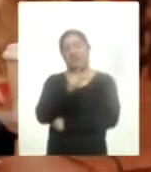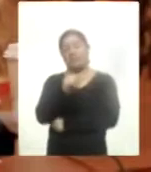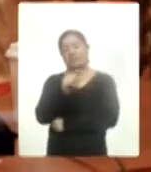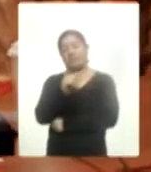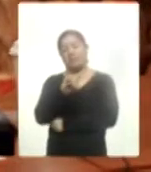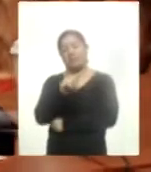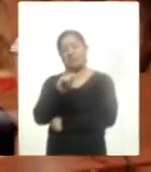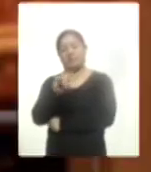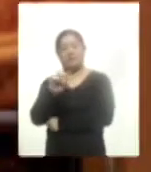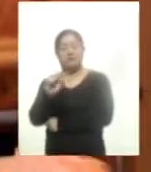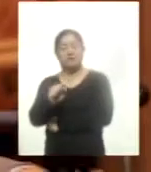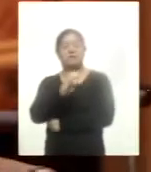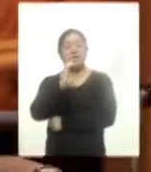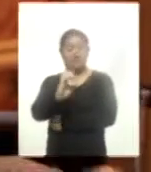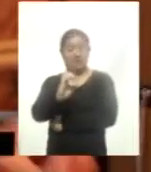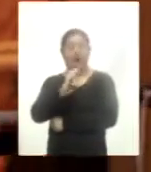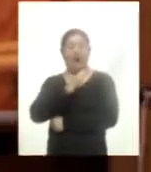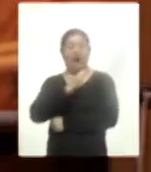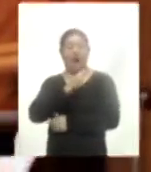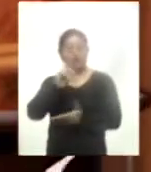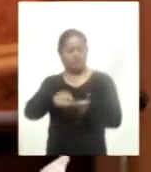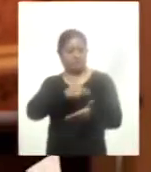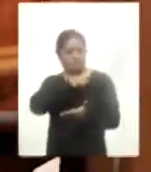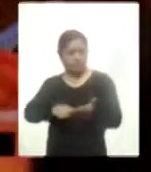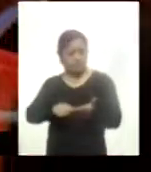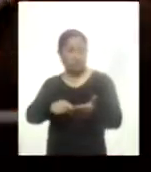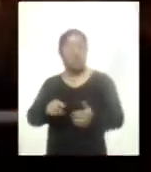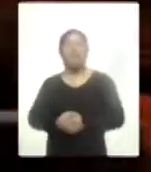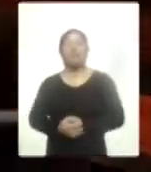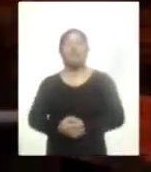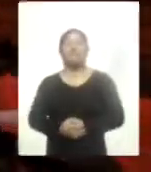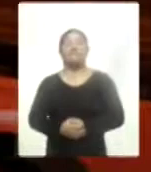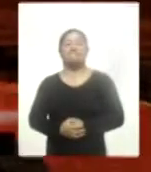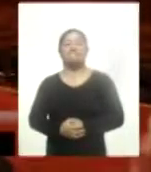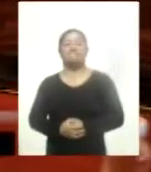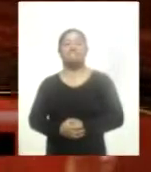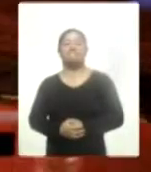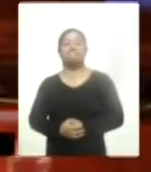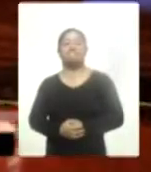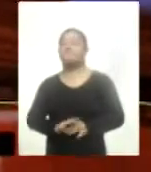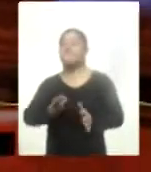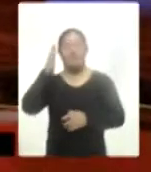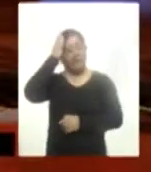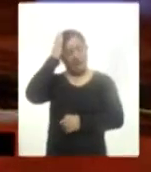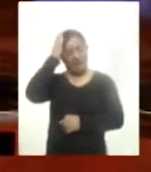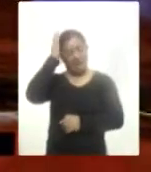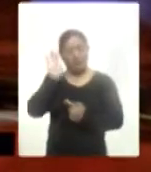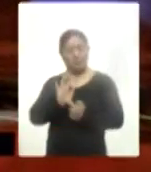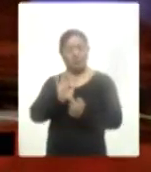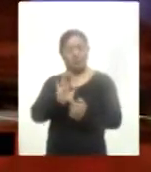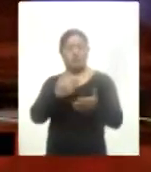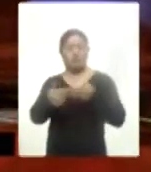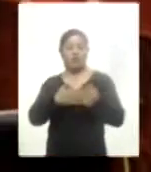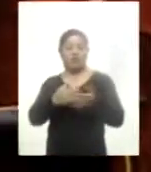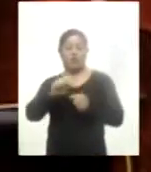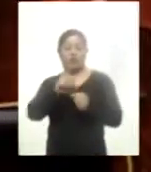El gobernador Marco Mena y Juan Antonio Ferrer Aguilar, director del Instituto de Salud para el Bienestar, encabezaron en Tlaxcala la presentación del